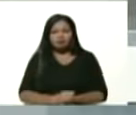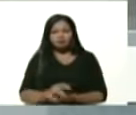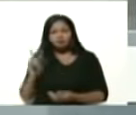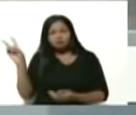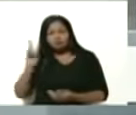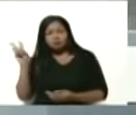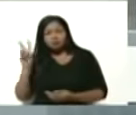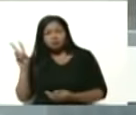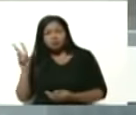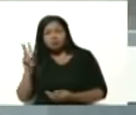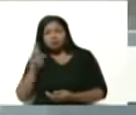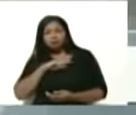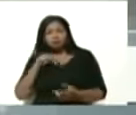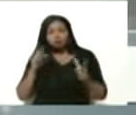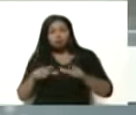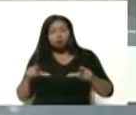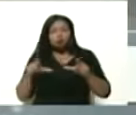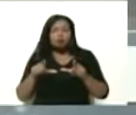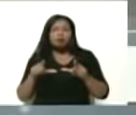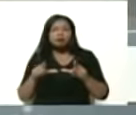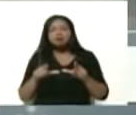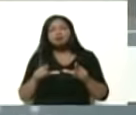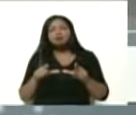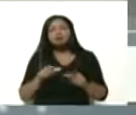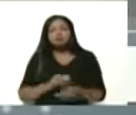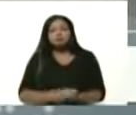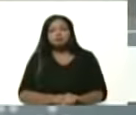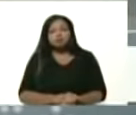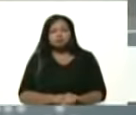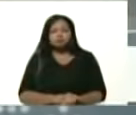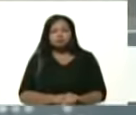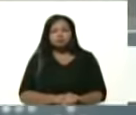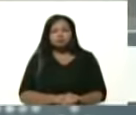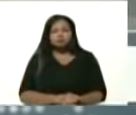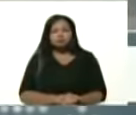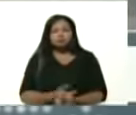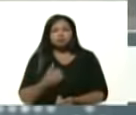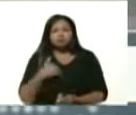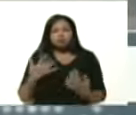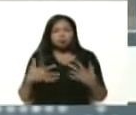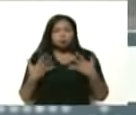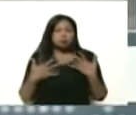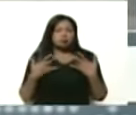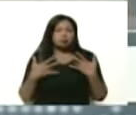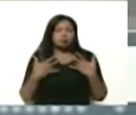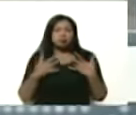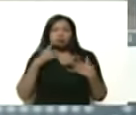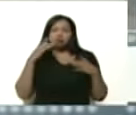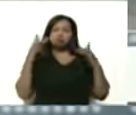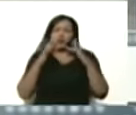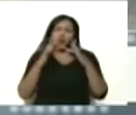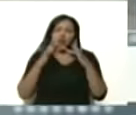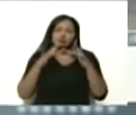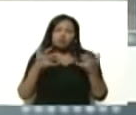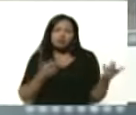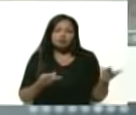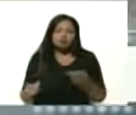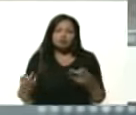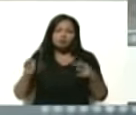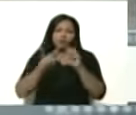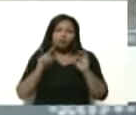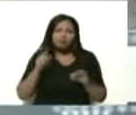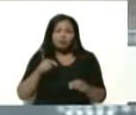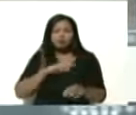a nuestras plantas fertilizantes oriente bien contentos de esta transmisión y de recibirlos con